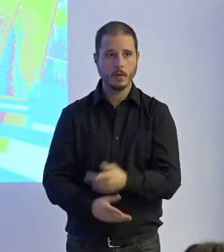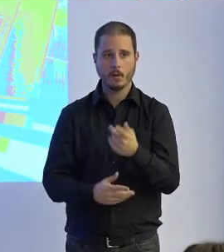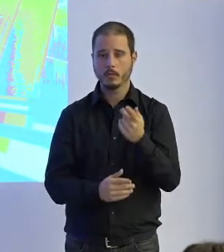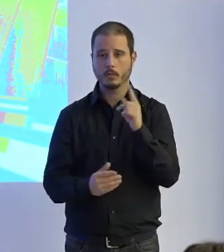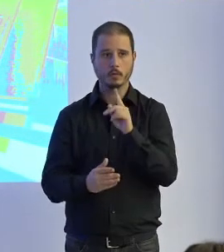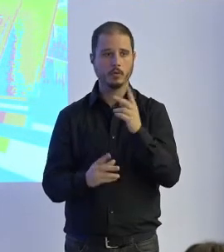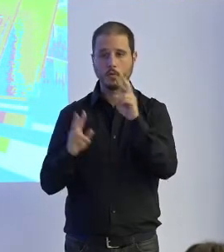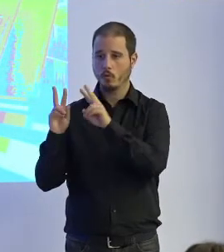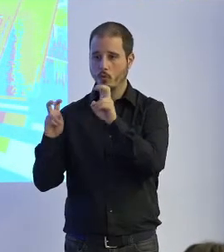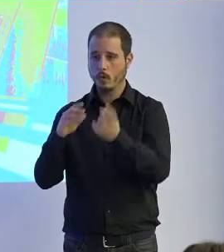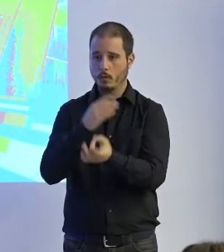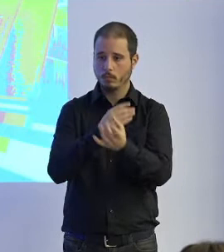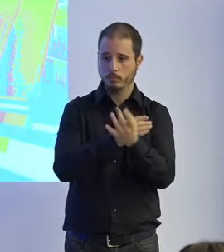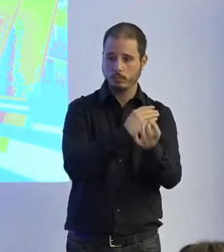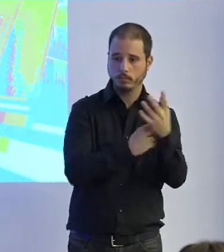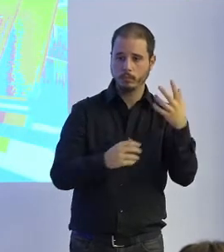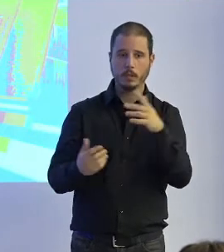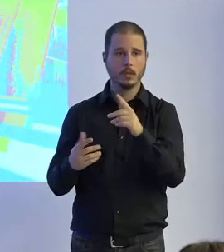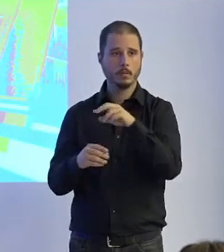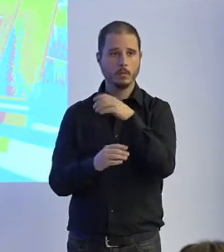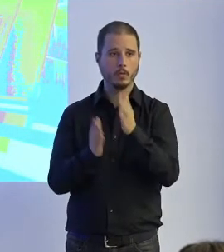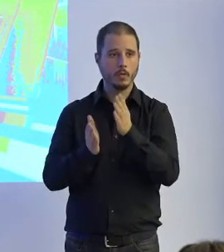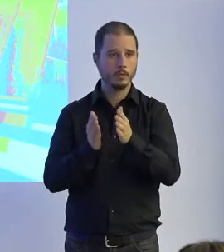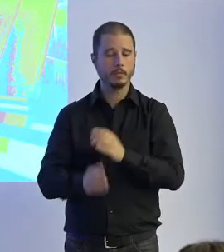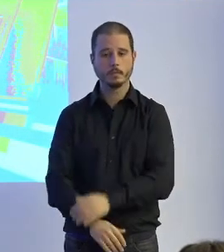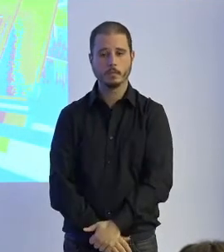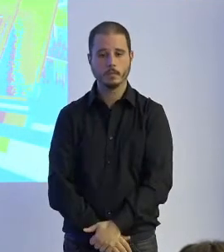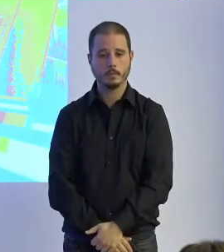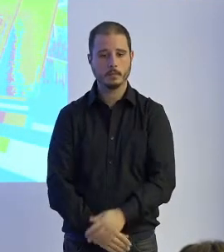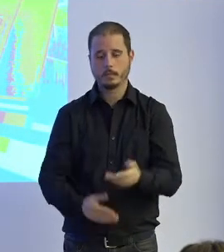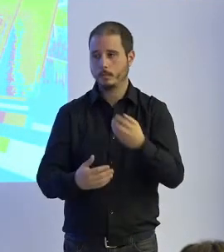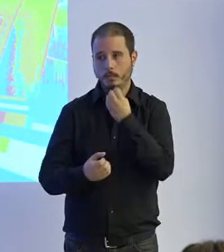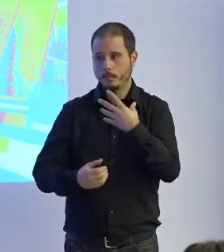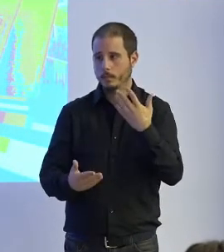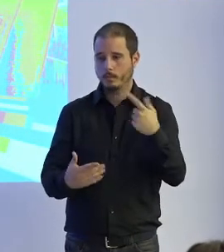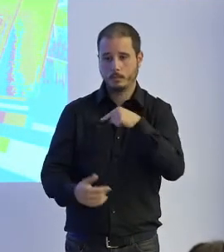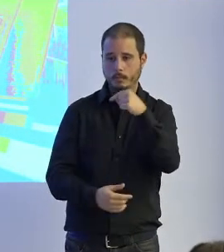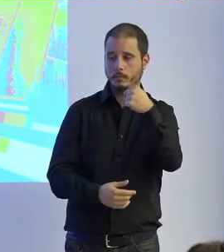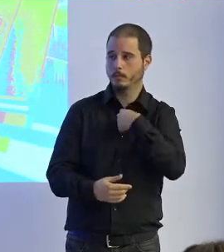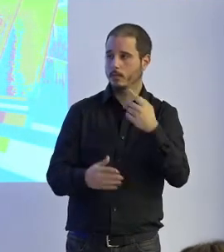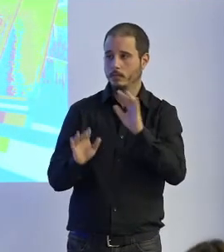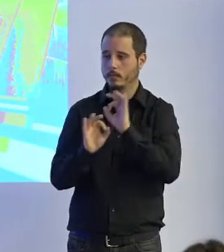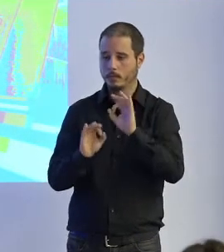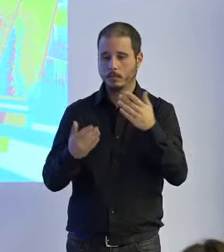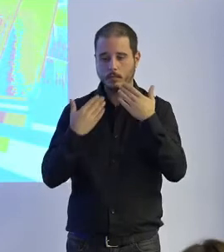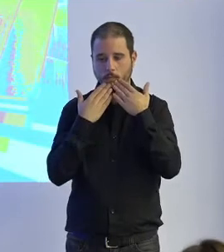interfaces como la realidad virtual que hoy estaba diciendo que se nos ocurren muchas cosas bueno por mí nada más muchas gracias